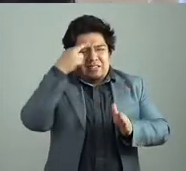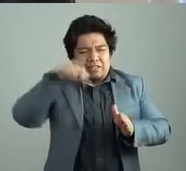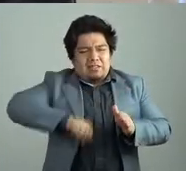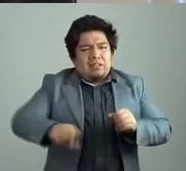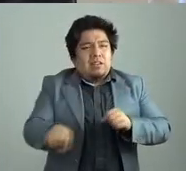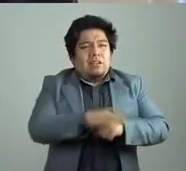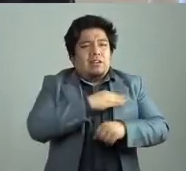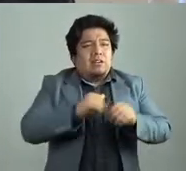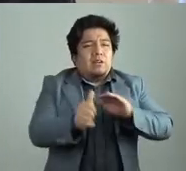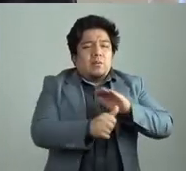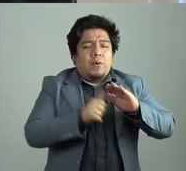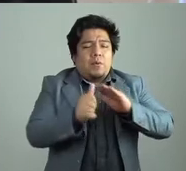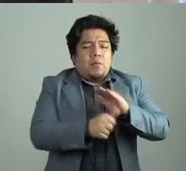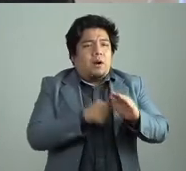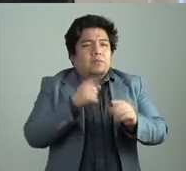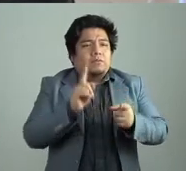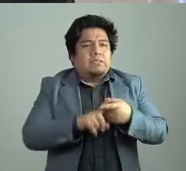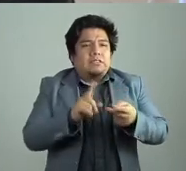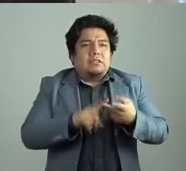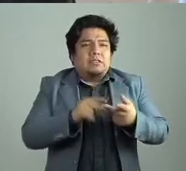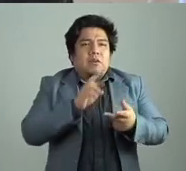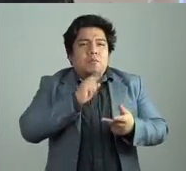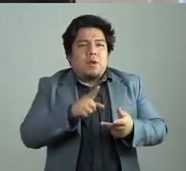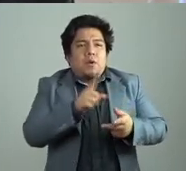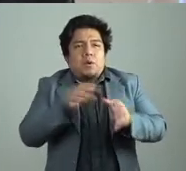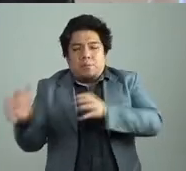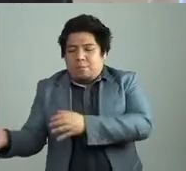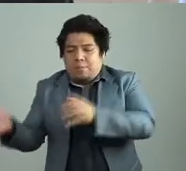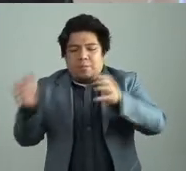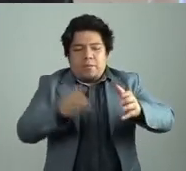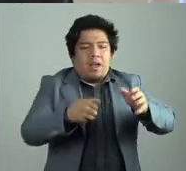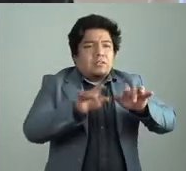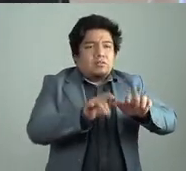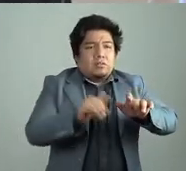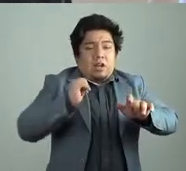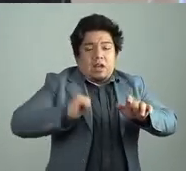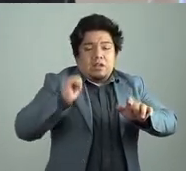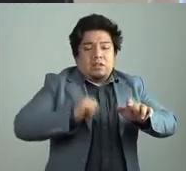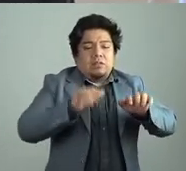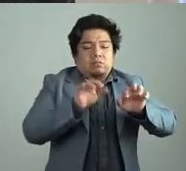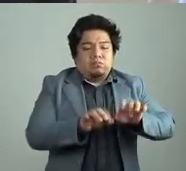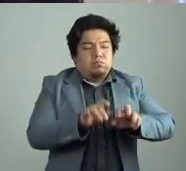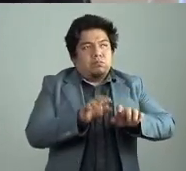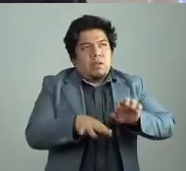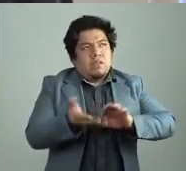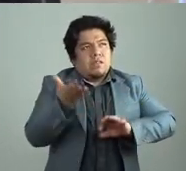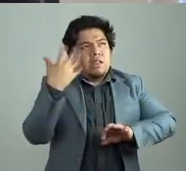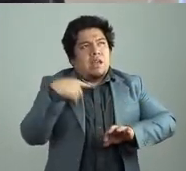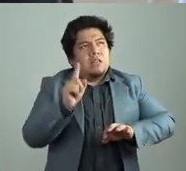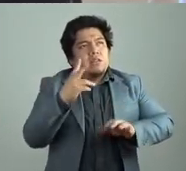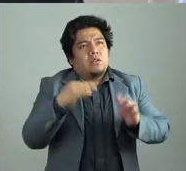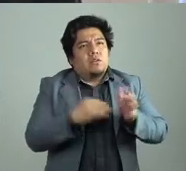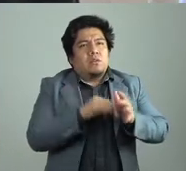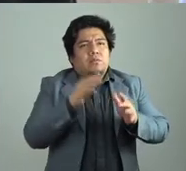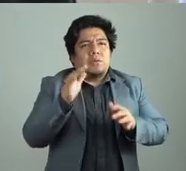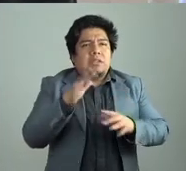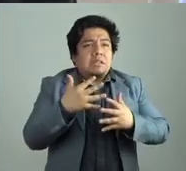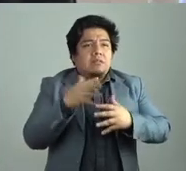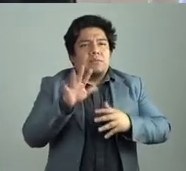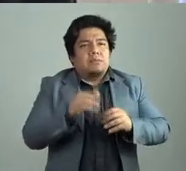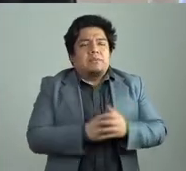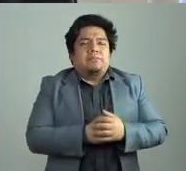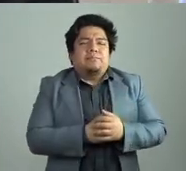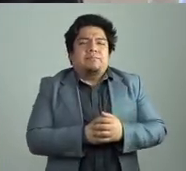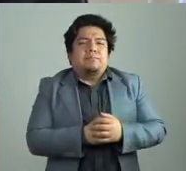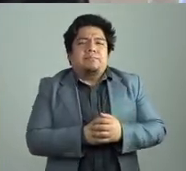retomar la máquina de escribir una Underwood portátil del año 15, ¿no? Que la tengo aquí, este,